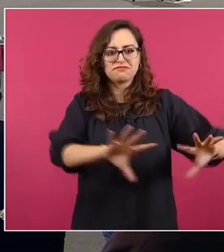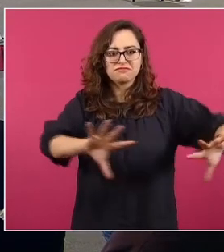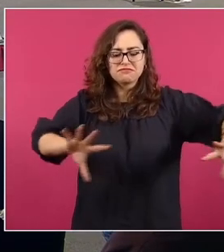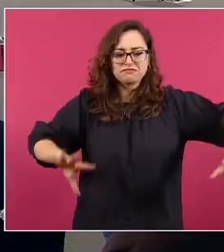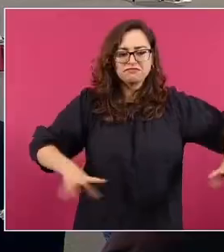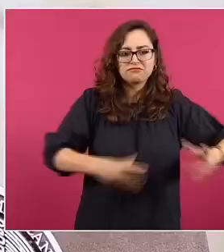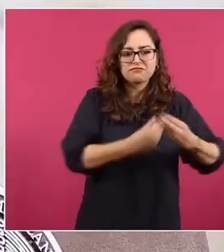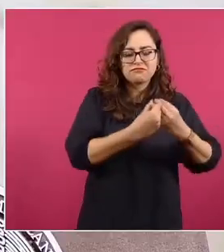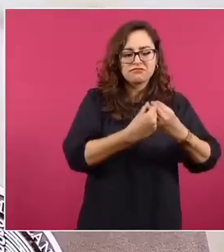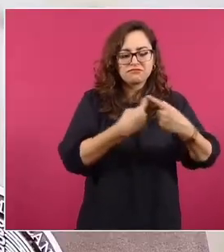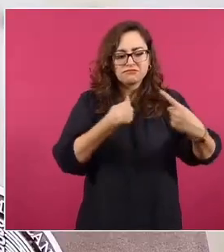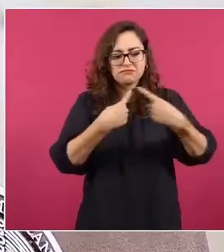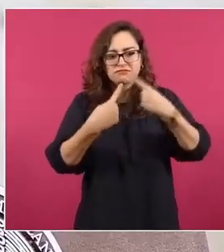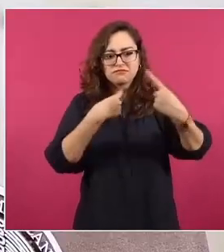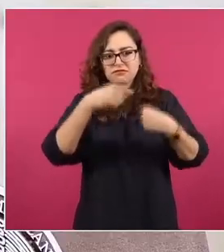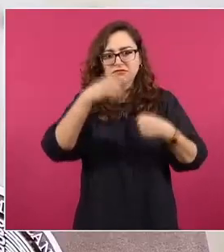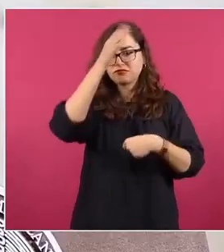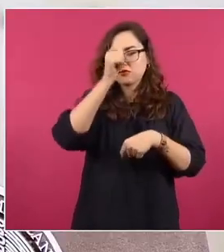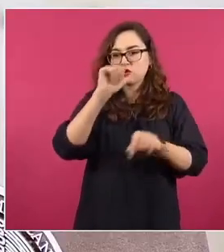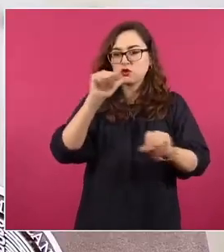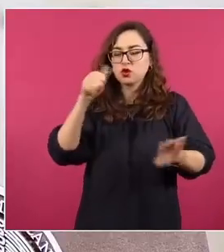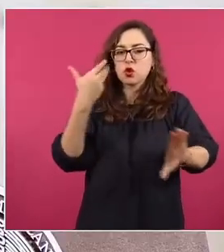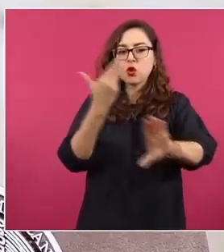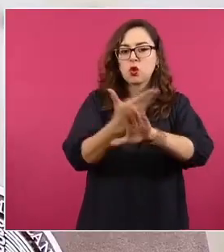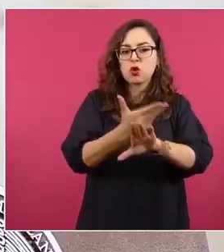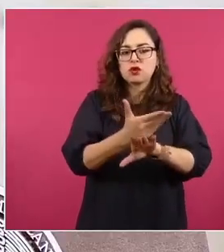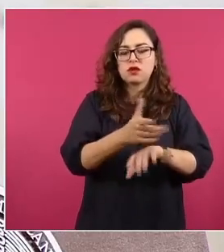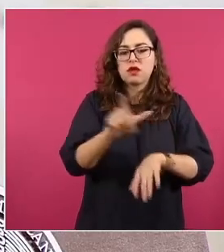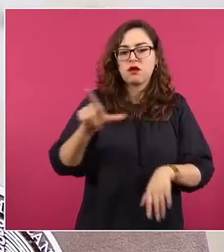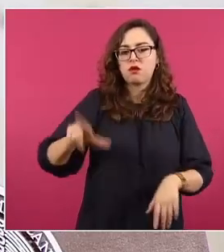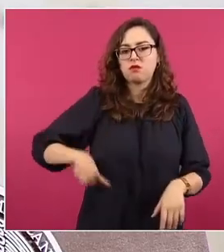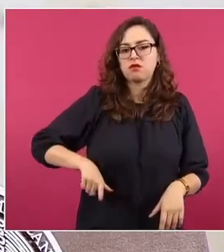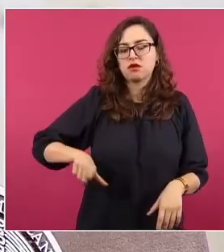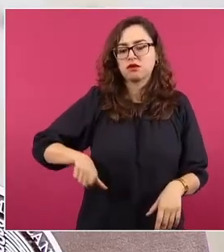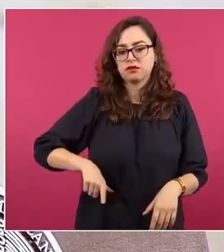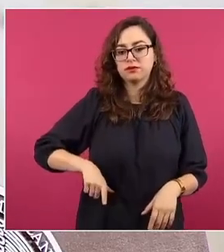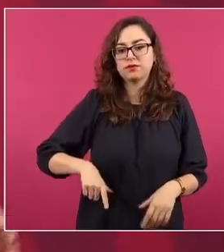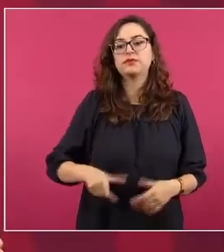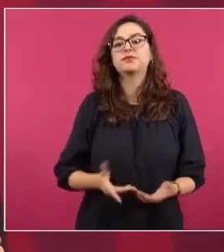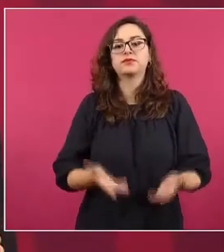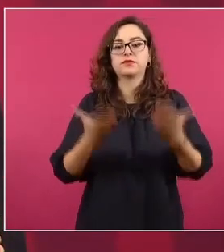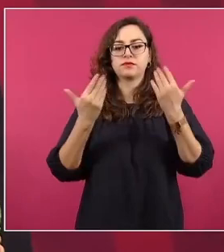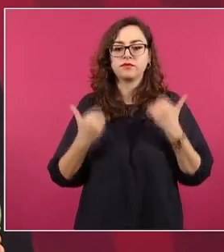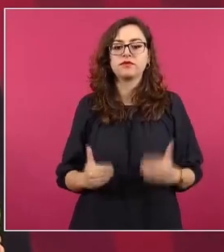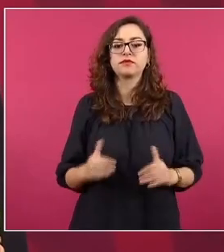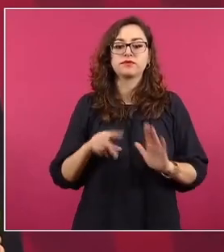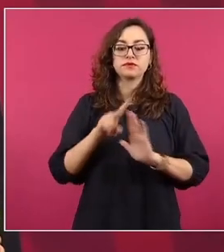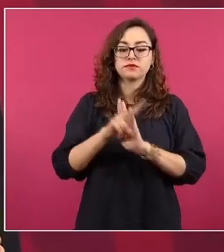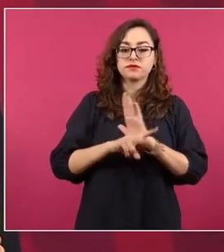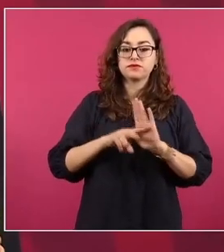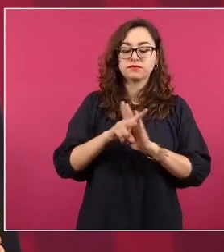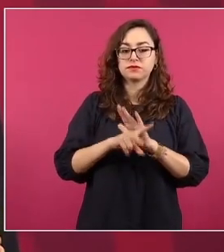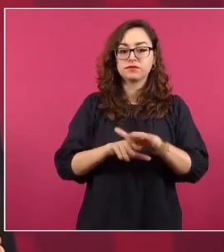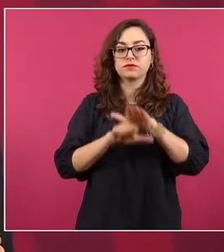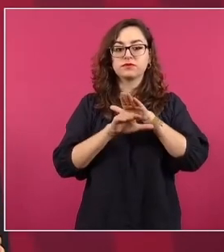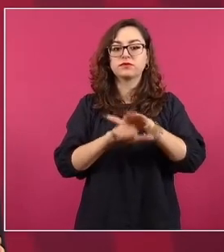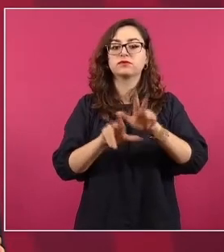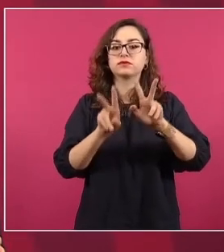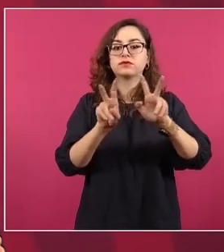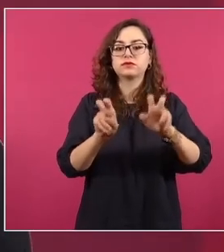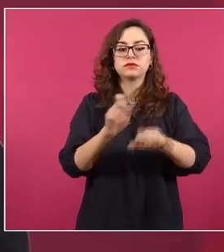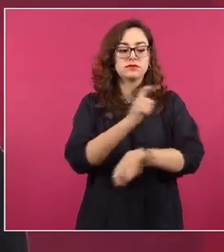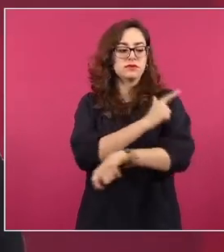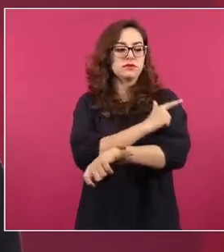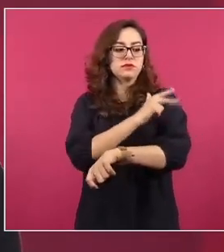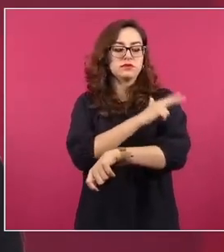pero queremos dejarles un video sobre la cobertura de los medios sobre el tema de la Guardia Nacional y la supuesta militarización.